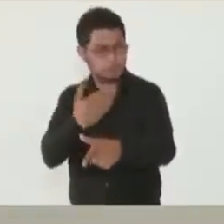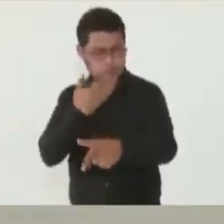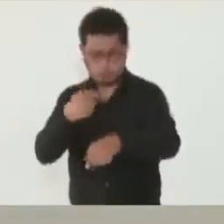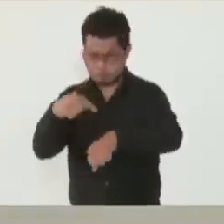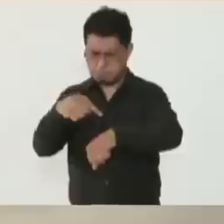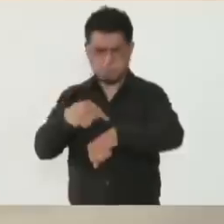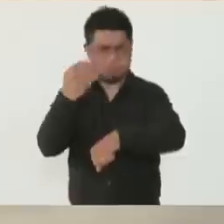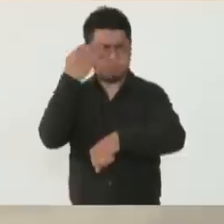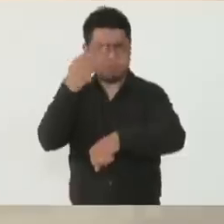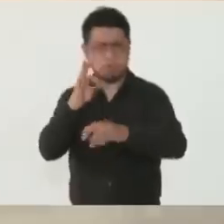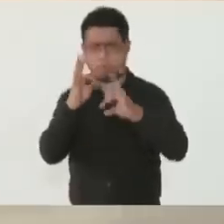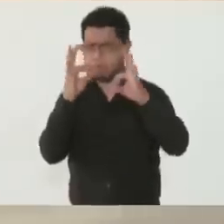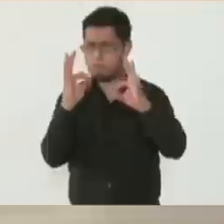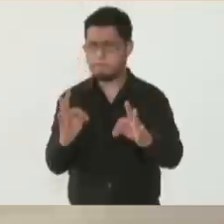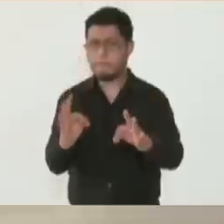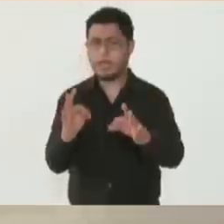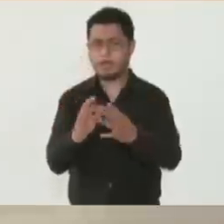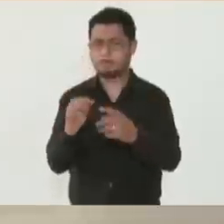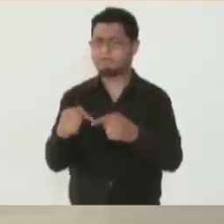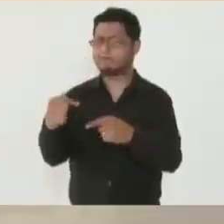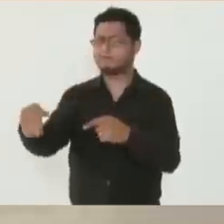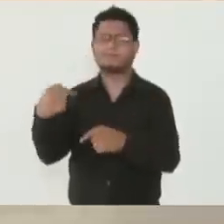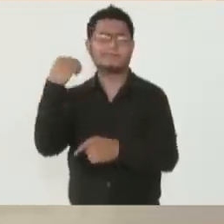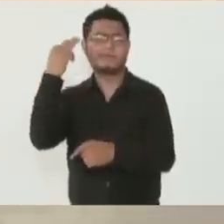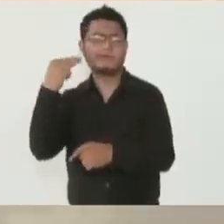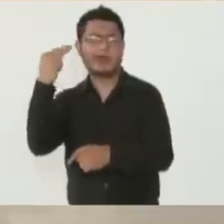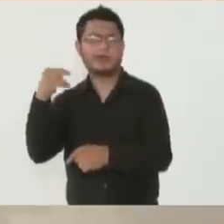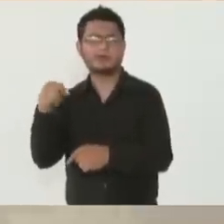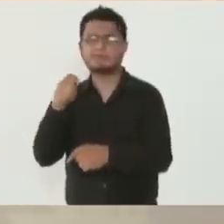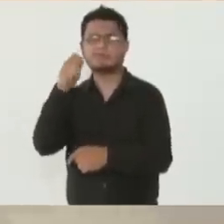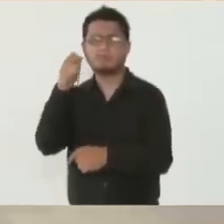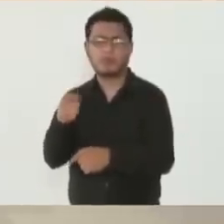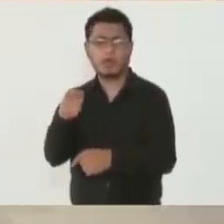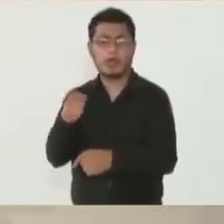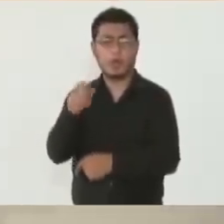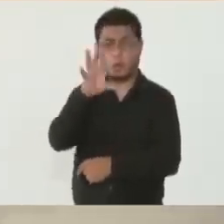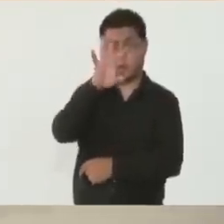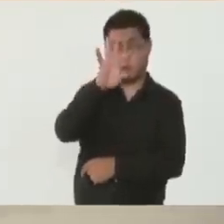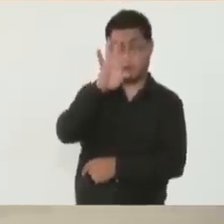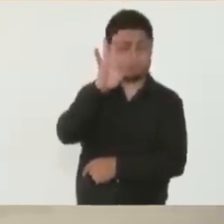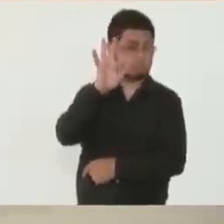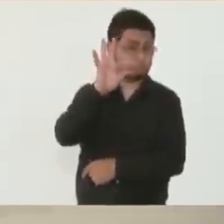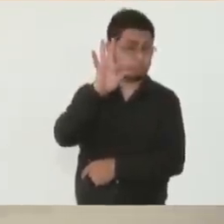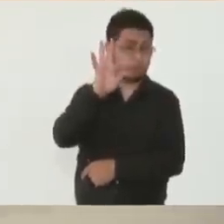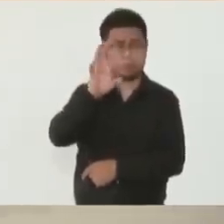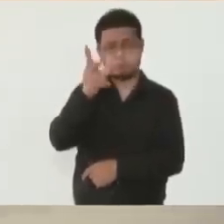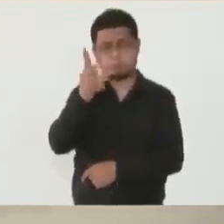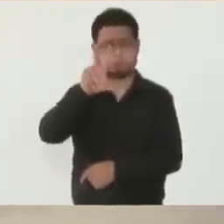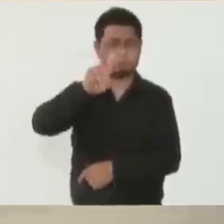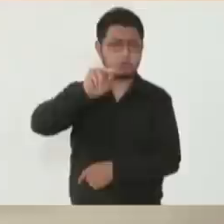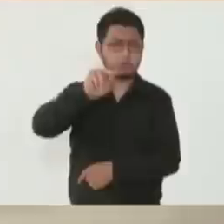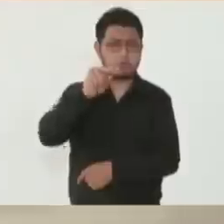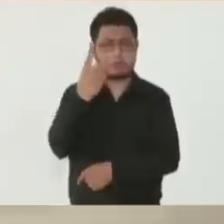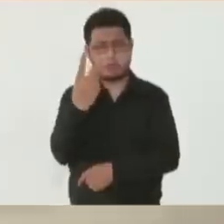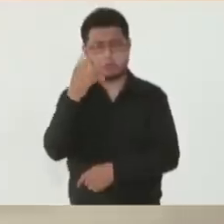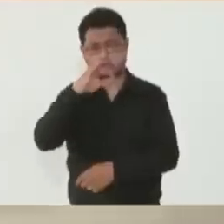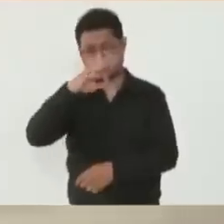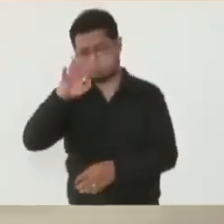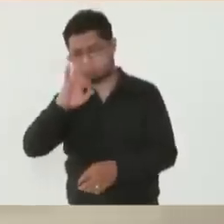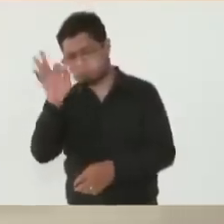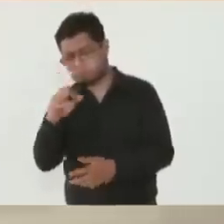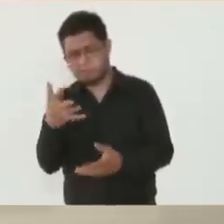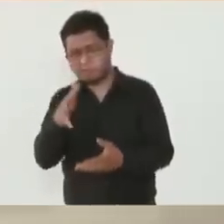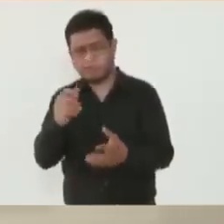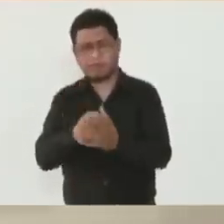sea, realmente para finales de marzo tendremos 82 kilómetros de carretera y en el primer